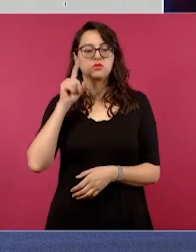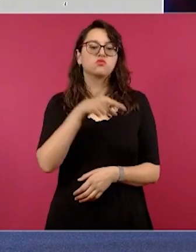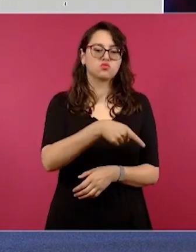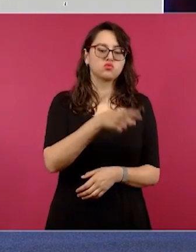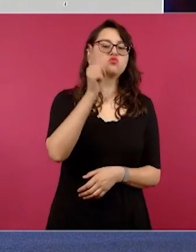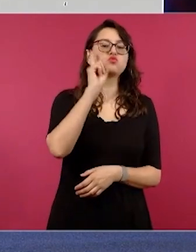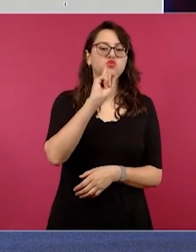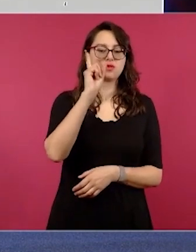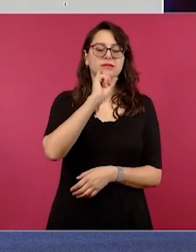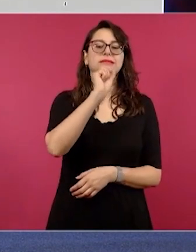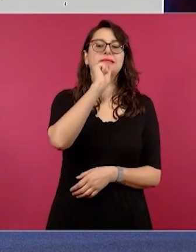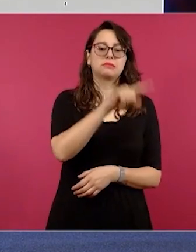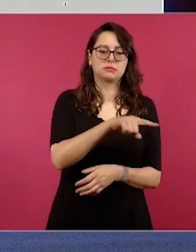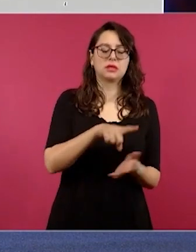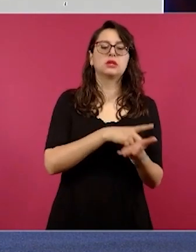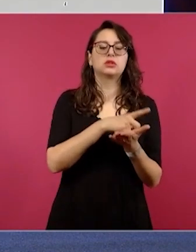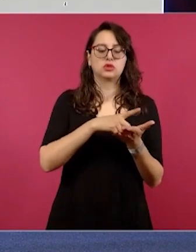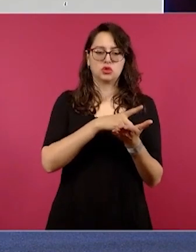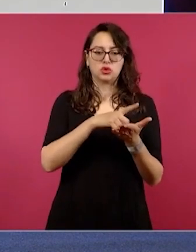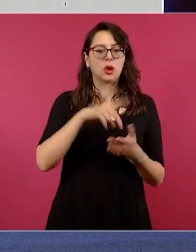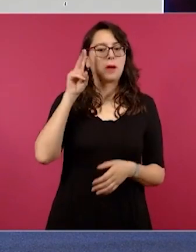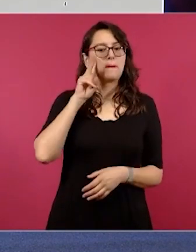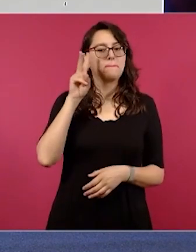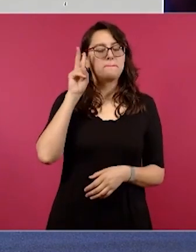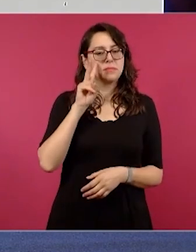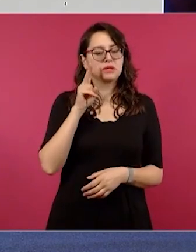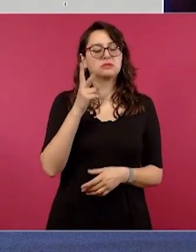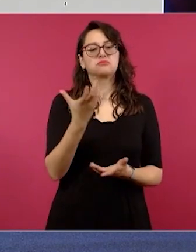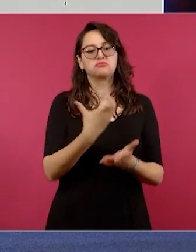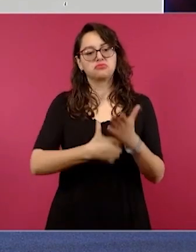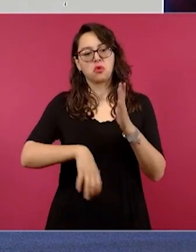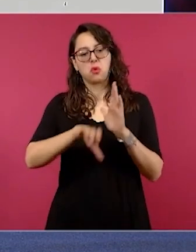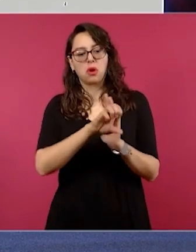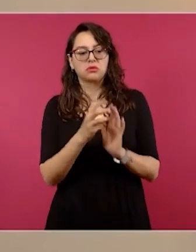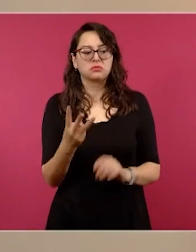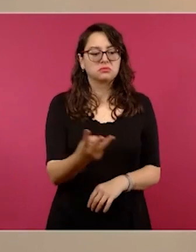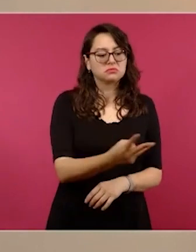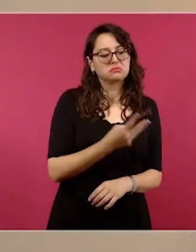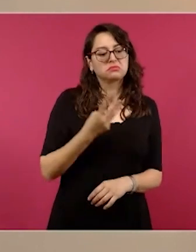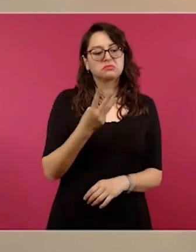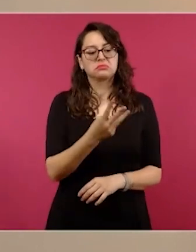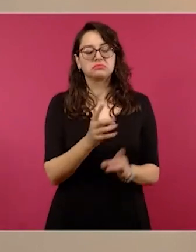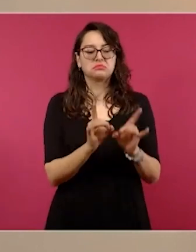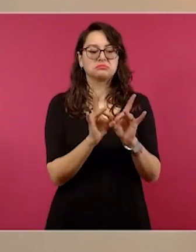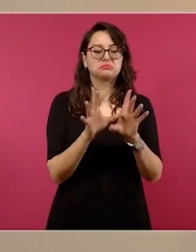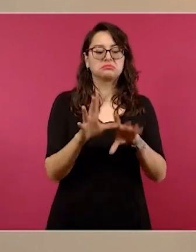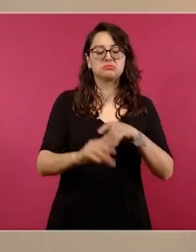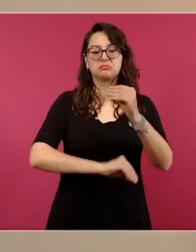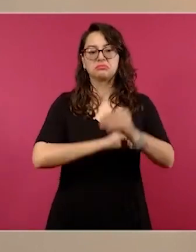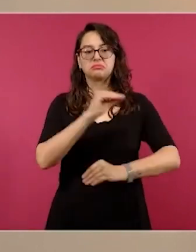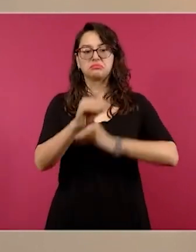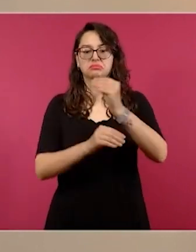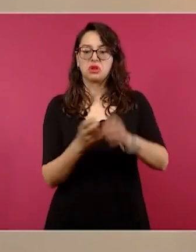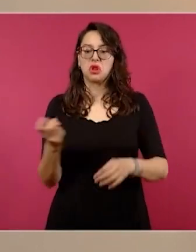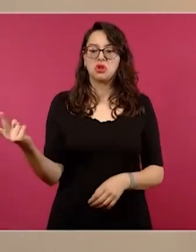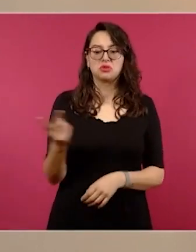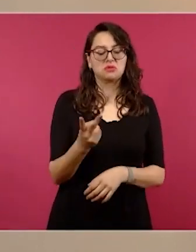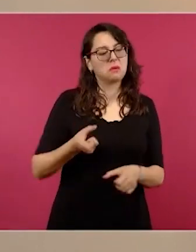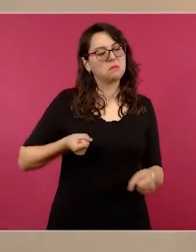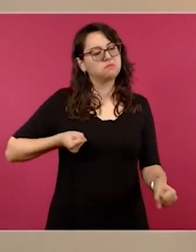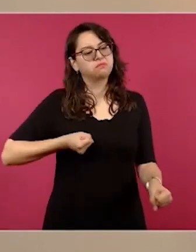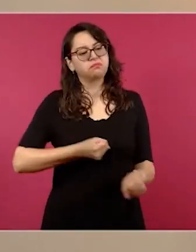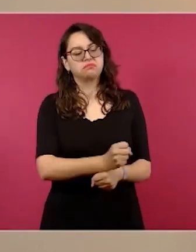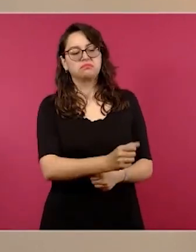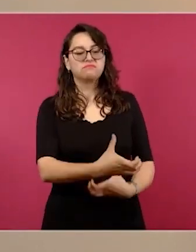subsecretario de Seguridad detalló que se realizan acciones de investigación para localizar expolicías involucrados también en estos hechos. Por estos hechos, el 8 de